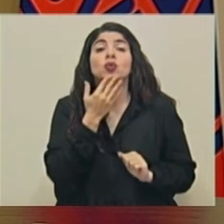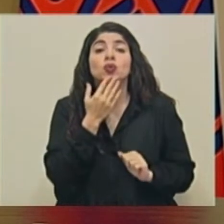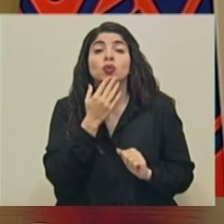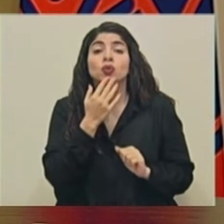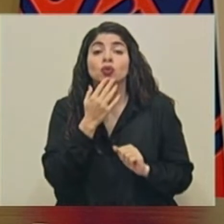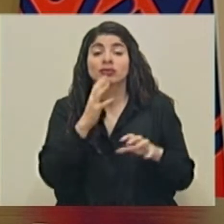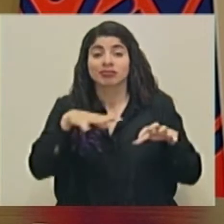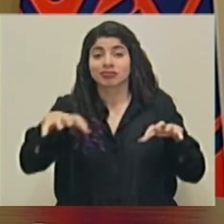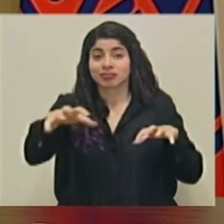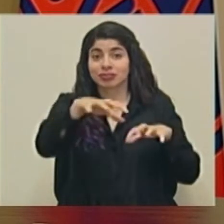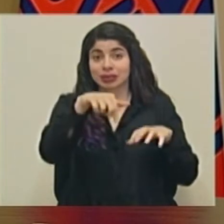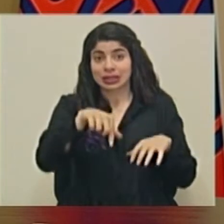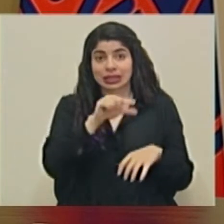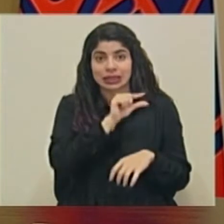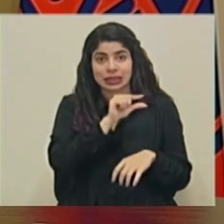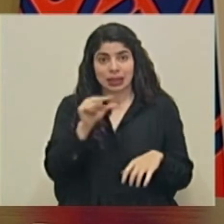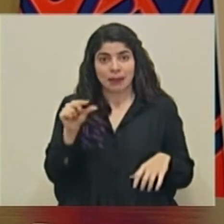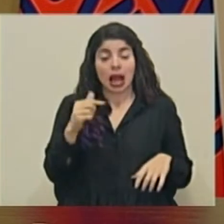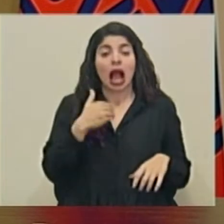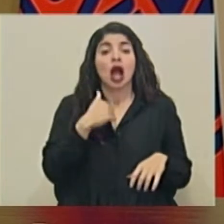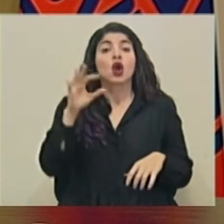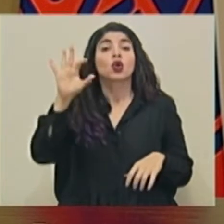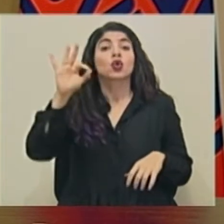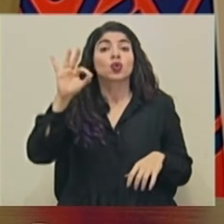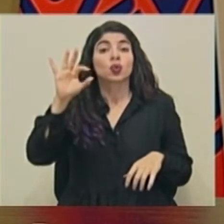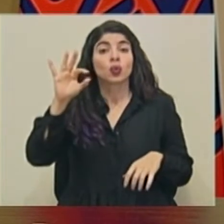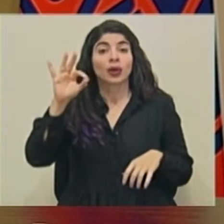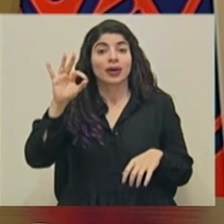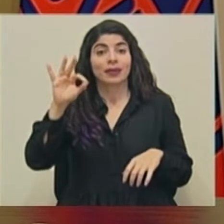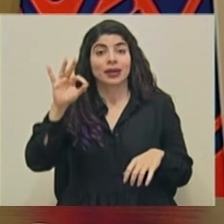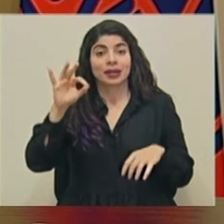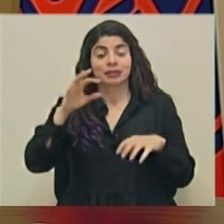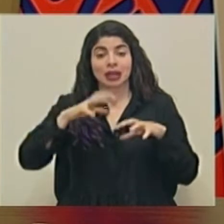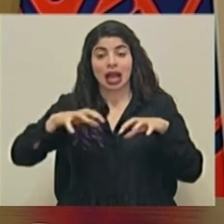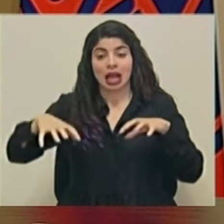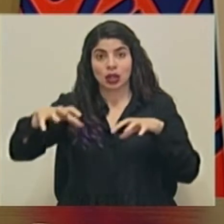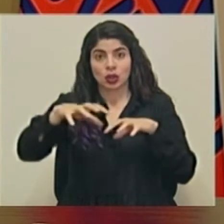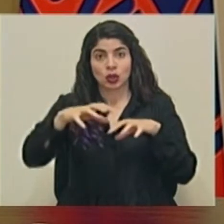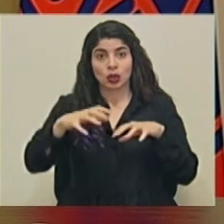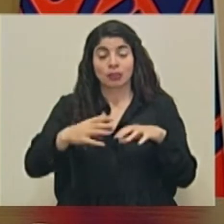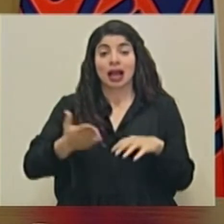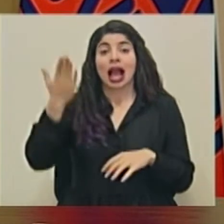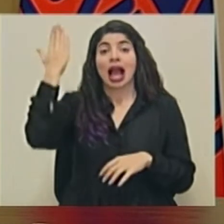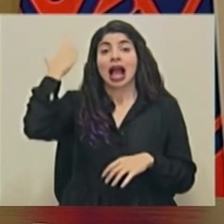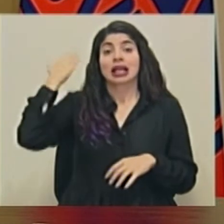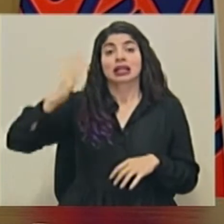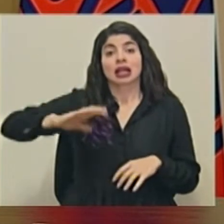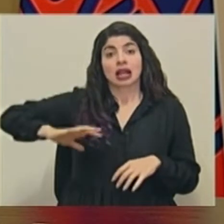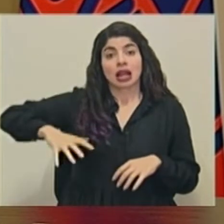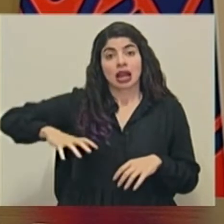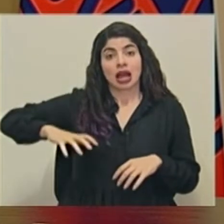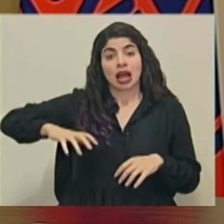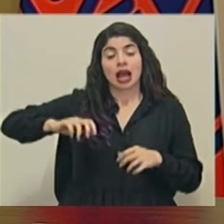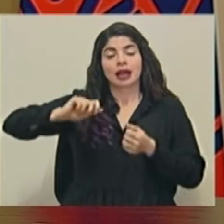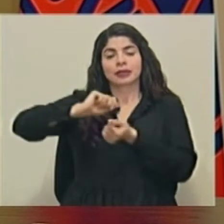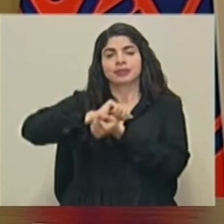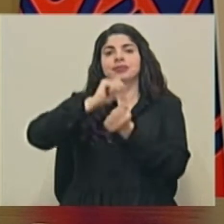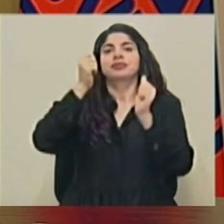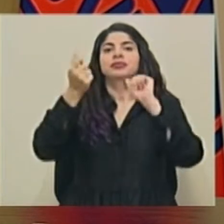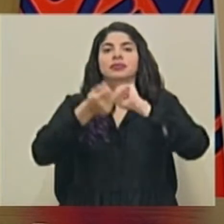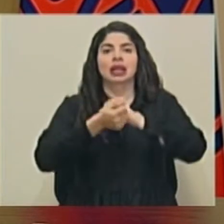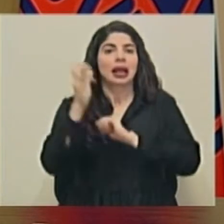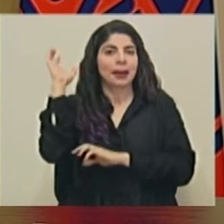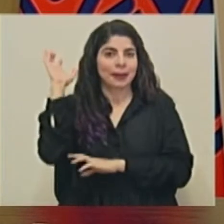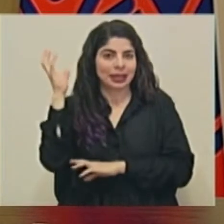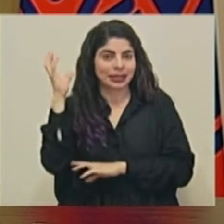para esta semana tenemos nueve cantones que pasan de la alerta naranja a la alerta